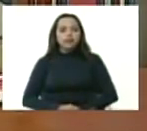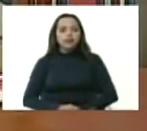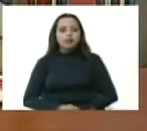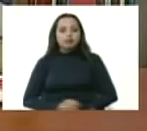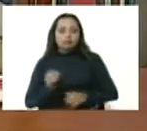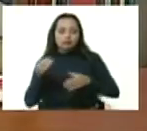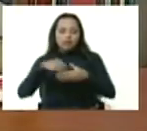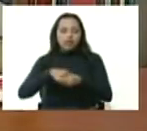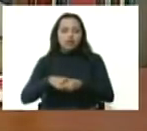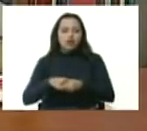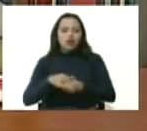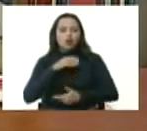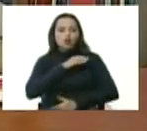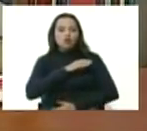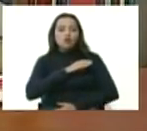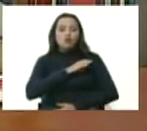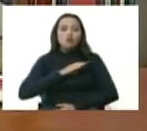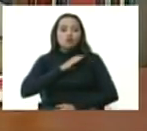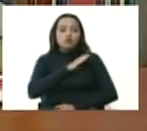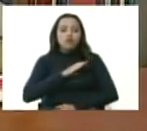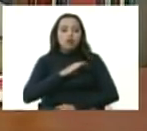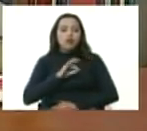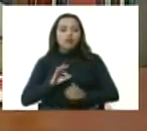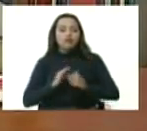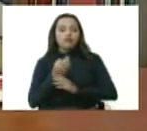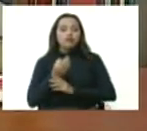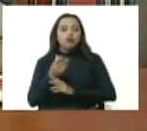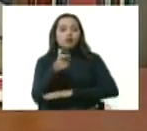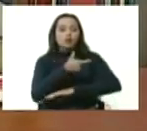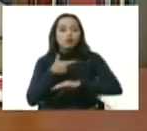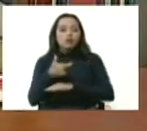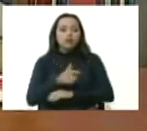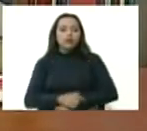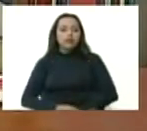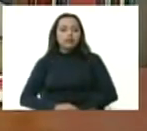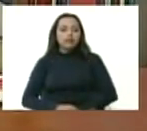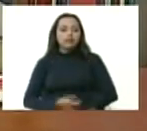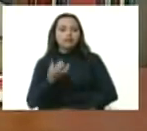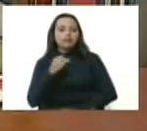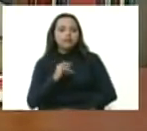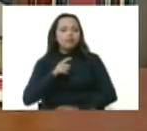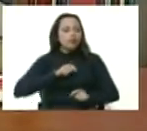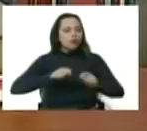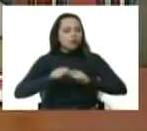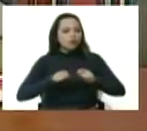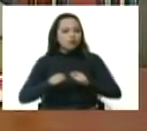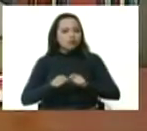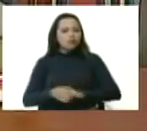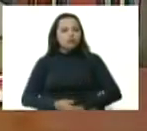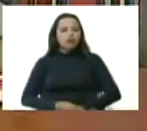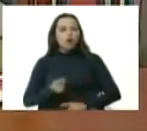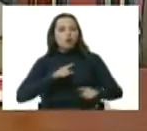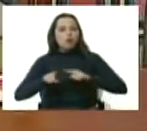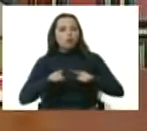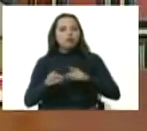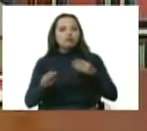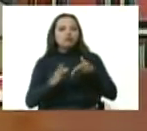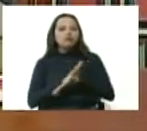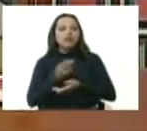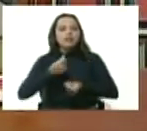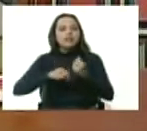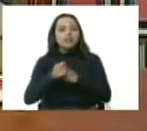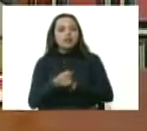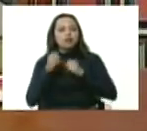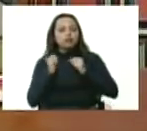de gobierno de tal forma que incida favorablemente en el eficiente manejo de los recursos y en la consolidación de las